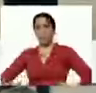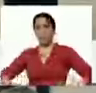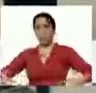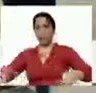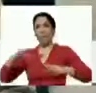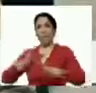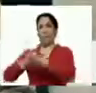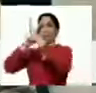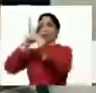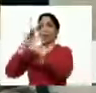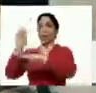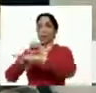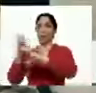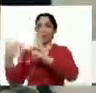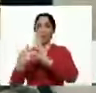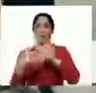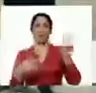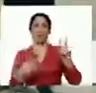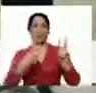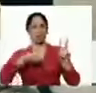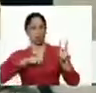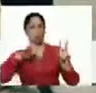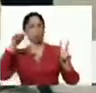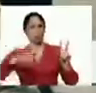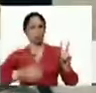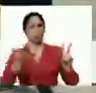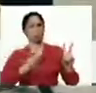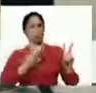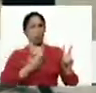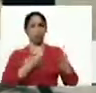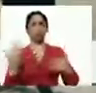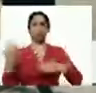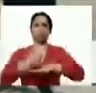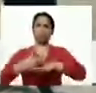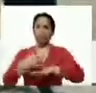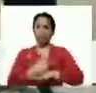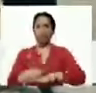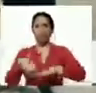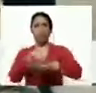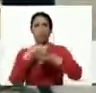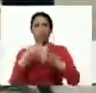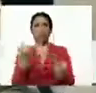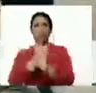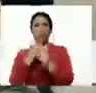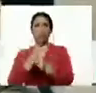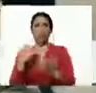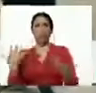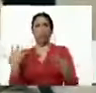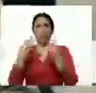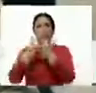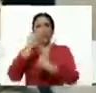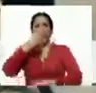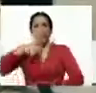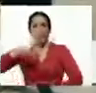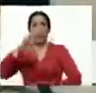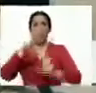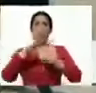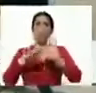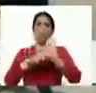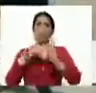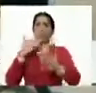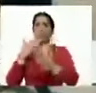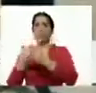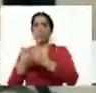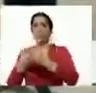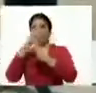económico a la patria bolívar aquí estamos sus alcaldes sus gobernadores sus ministros trabajando junto al pueblo y cumpliendo la orden que